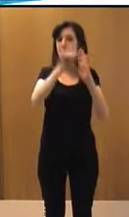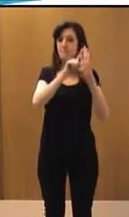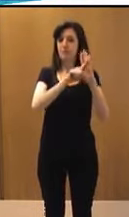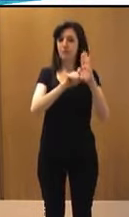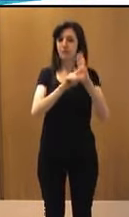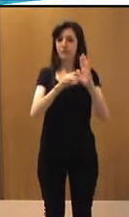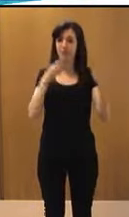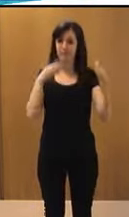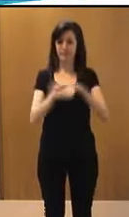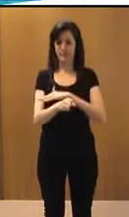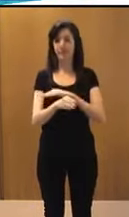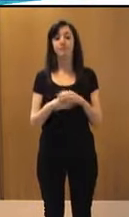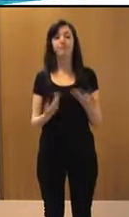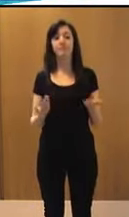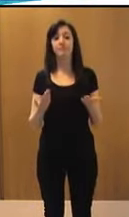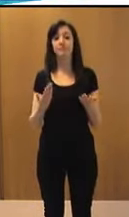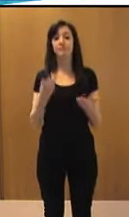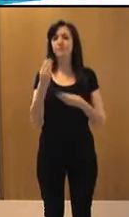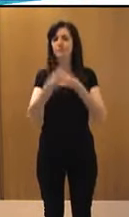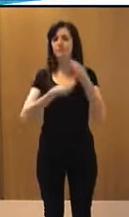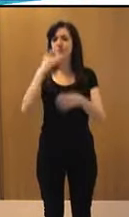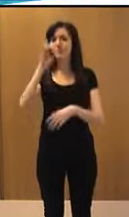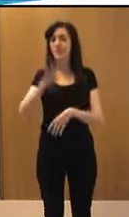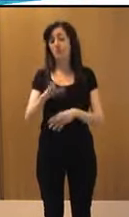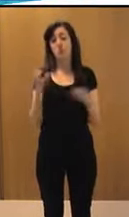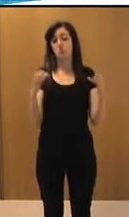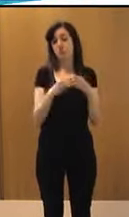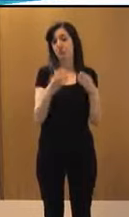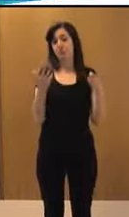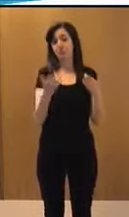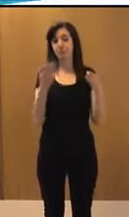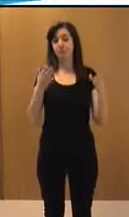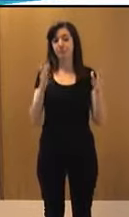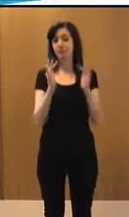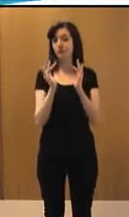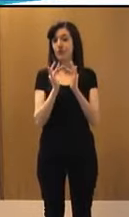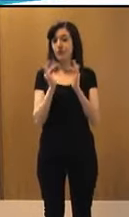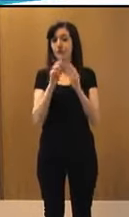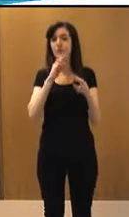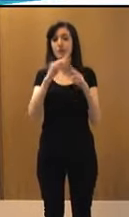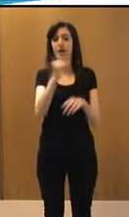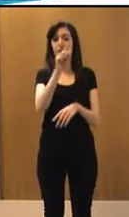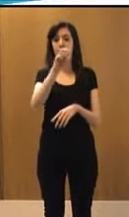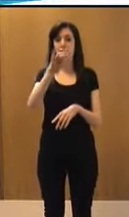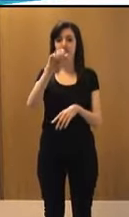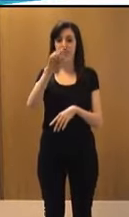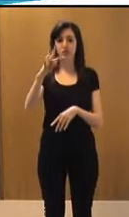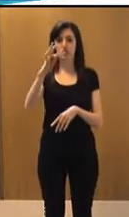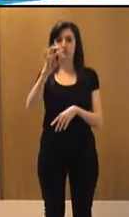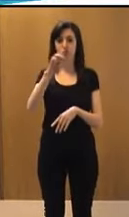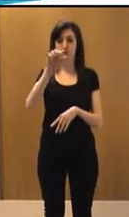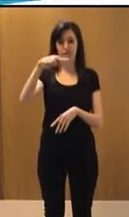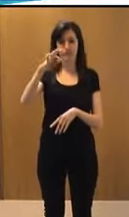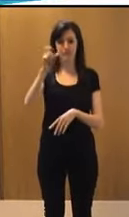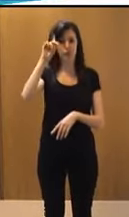accesibilidad. lo ha desarrollado un grupo que, bueno, nuestro contacto se llama Javier Torrente quizás le